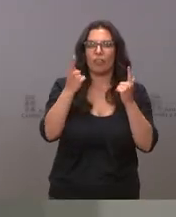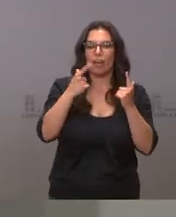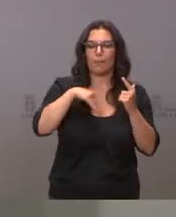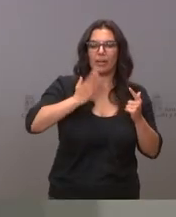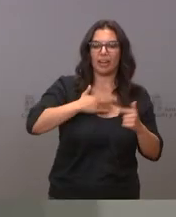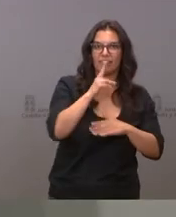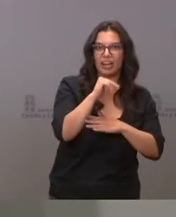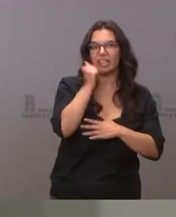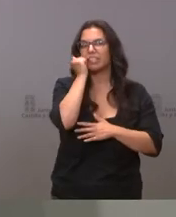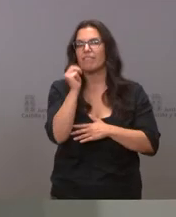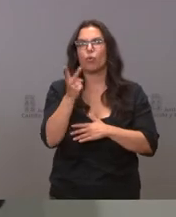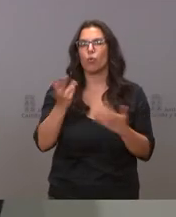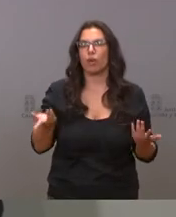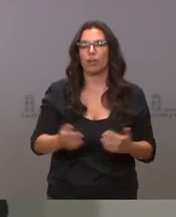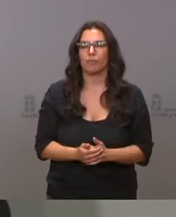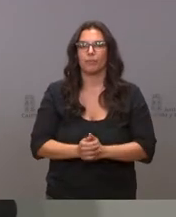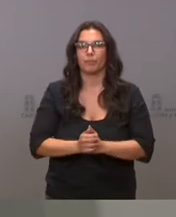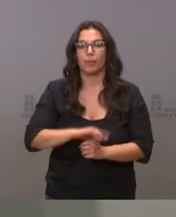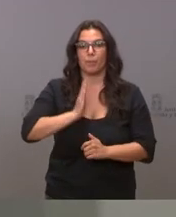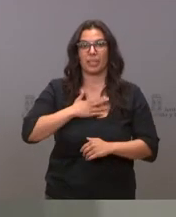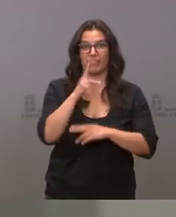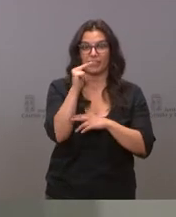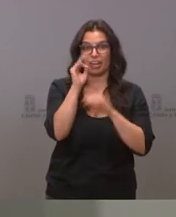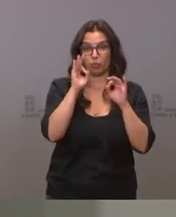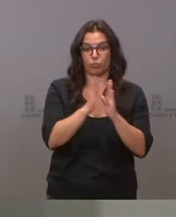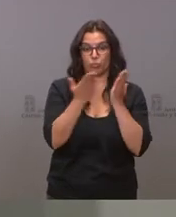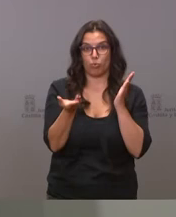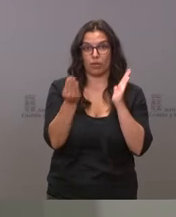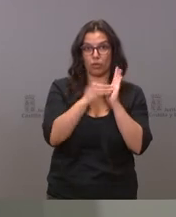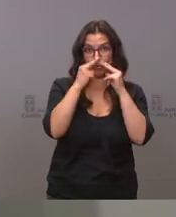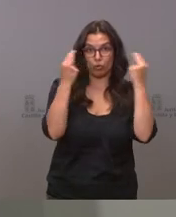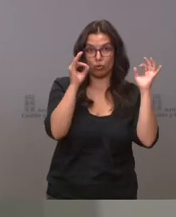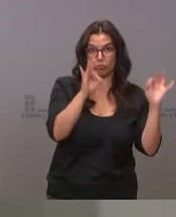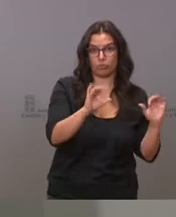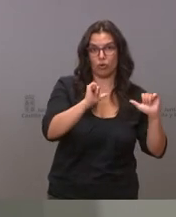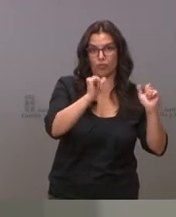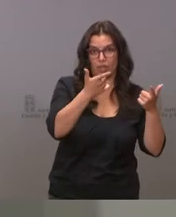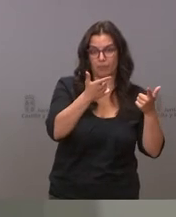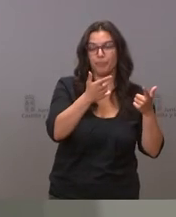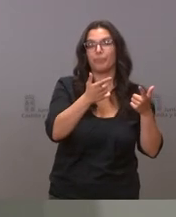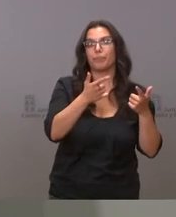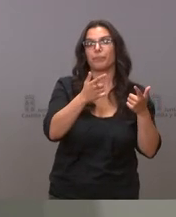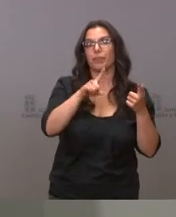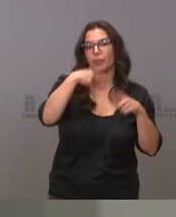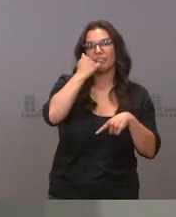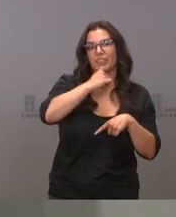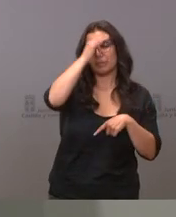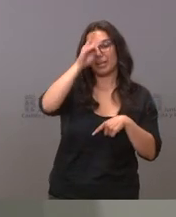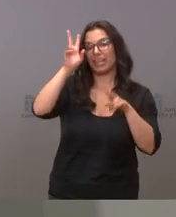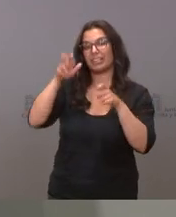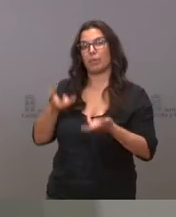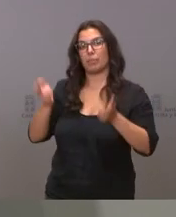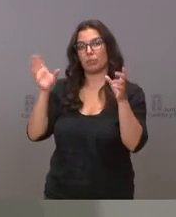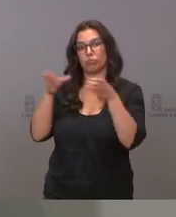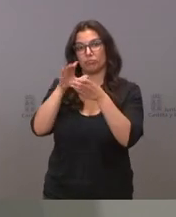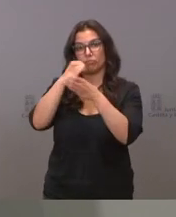entrar en vigor mañana viernes cuando se publiquen y entrar en vigor en fin de semana y sobre el permiso del San Pablo